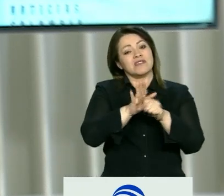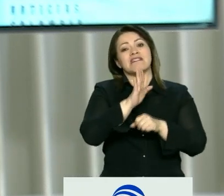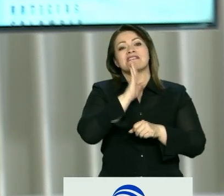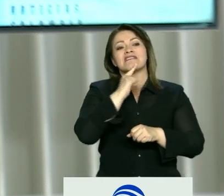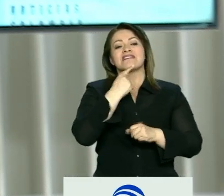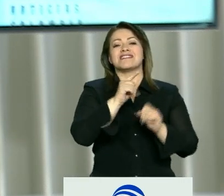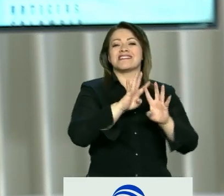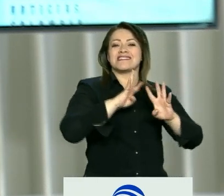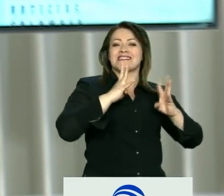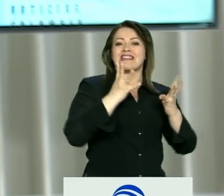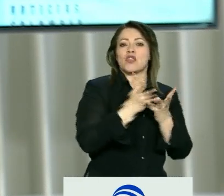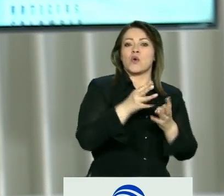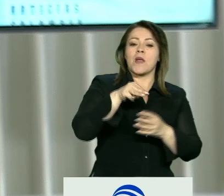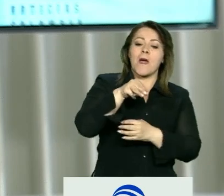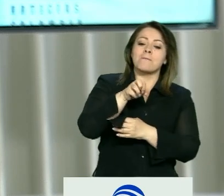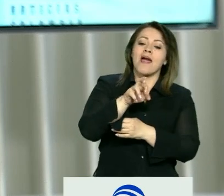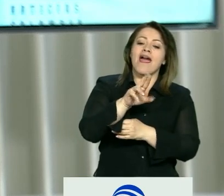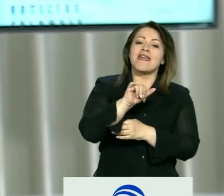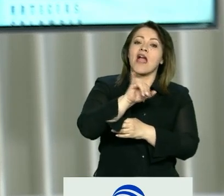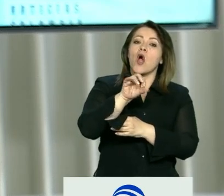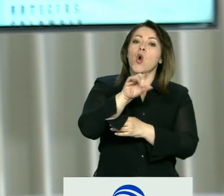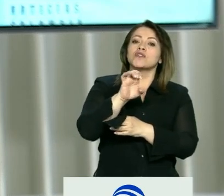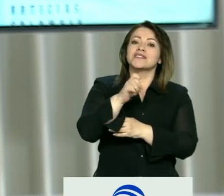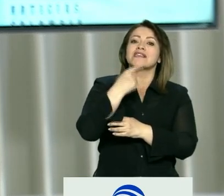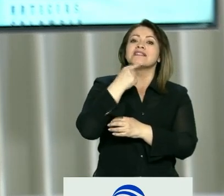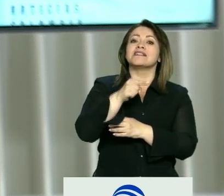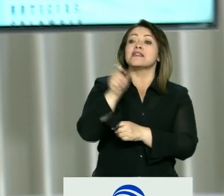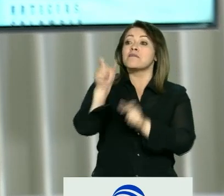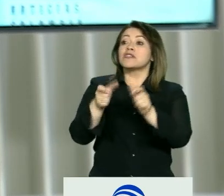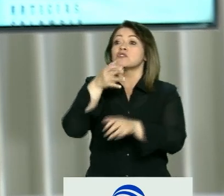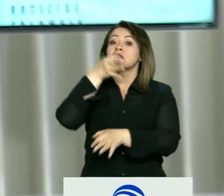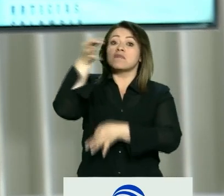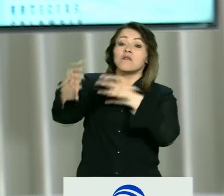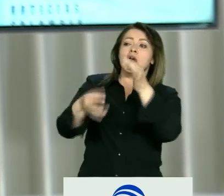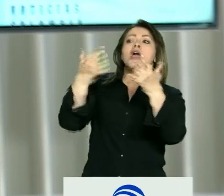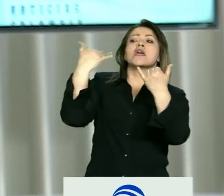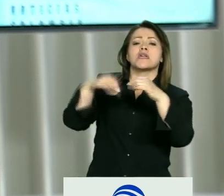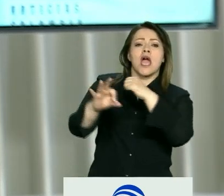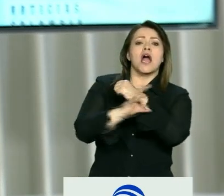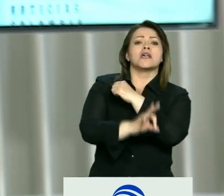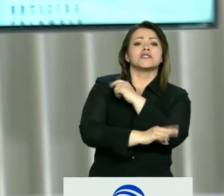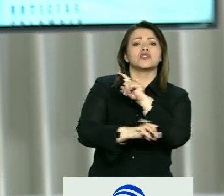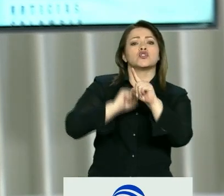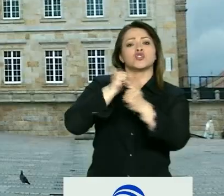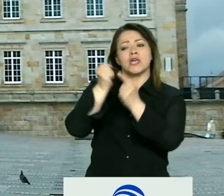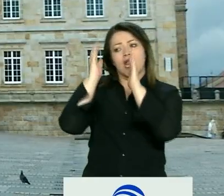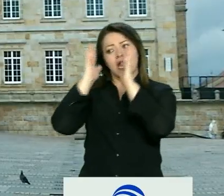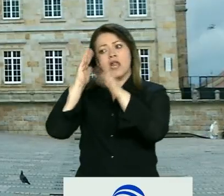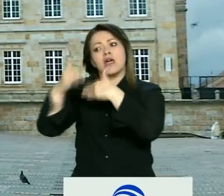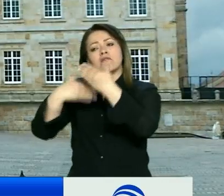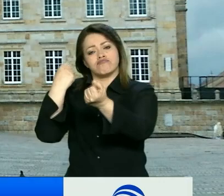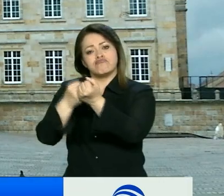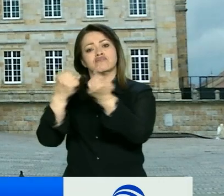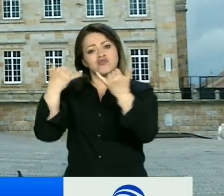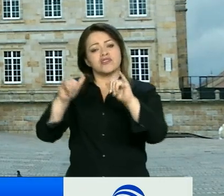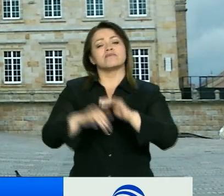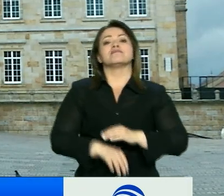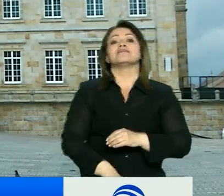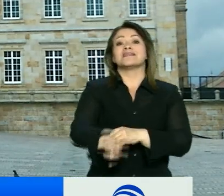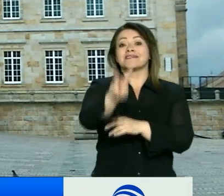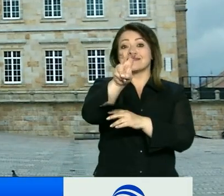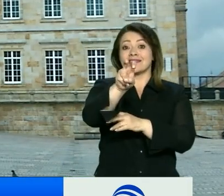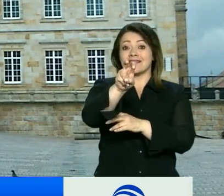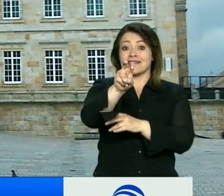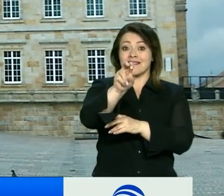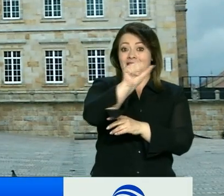María José Pizarro, quien además aseguró que los denunciantes recibieron atención psicosocial y jurídica. Siete mujeres